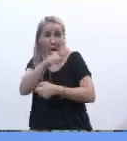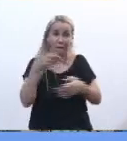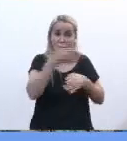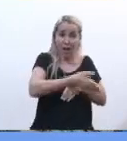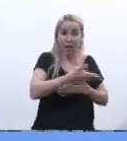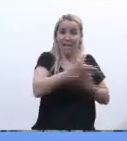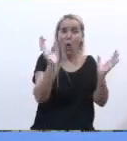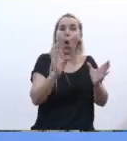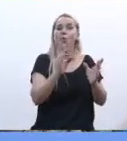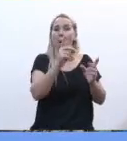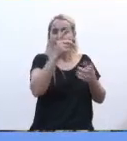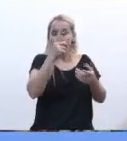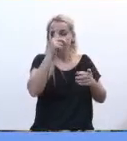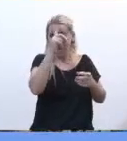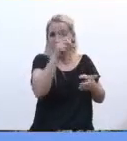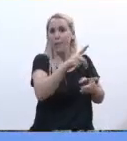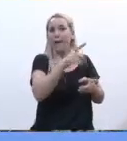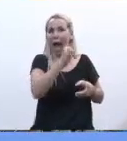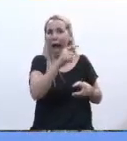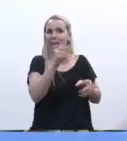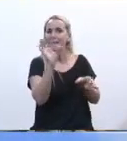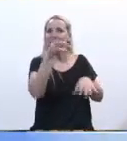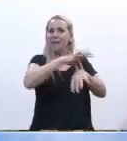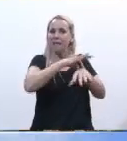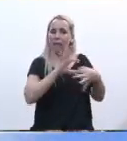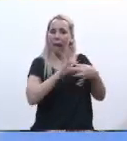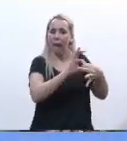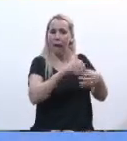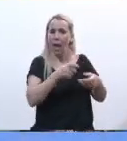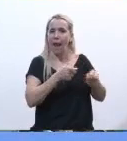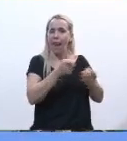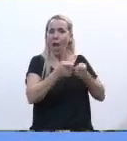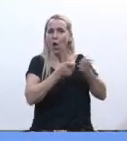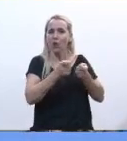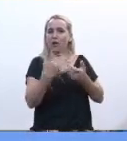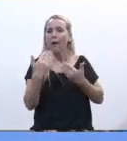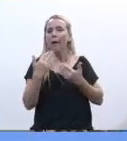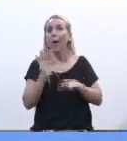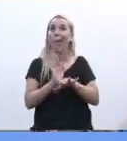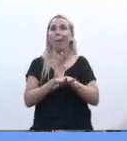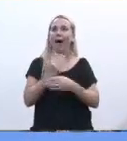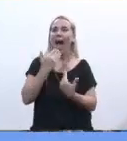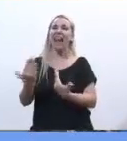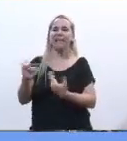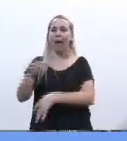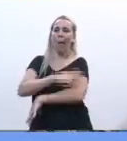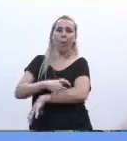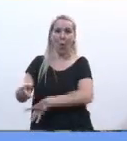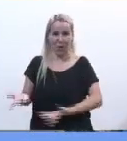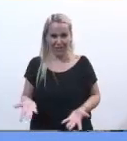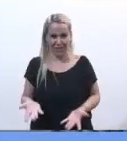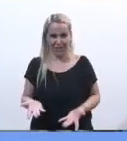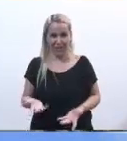han hecho de la medicina un negocio y en este caso de la marginalidad por eso creo que esta no es una ley de orden